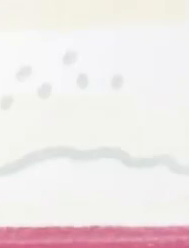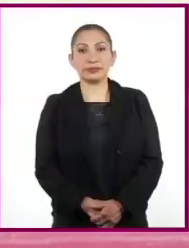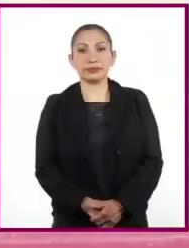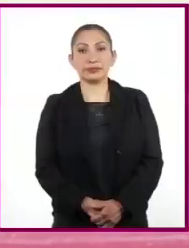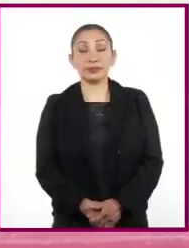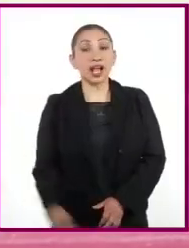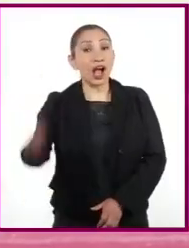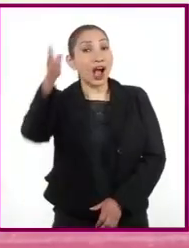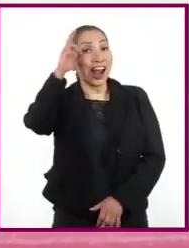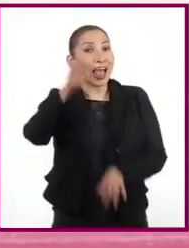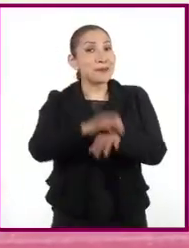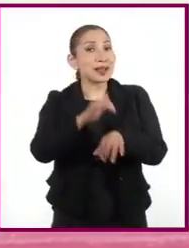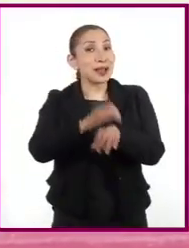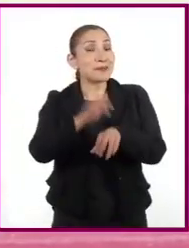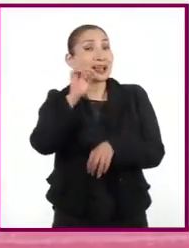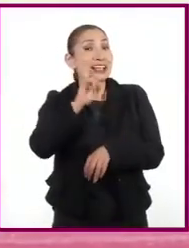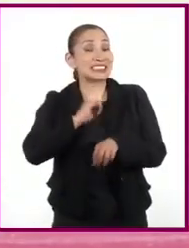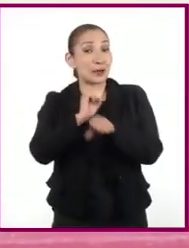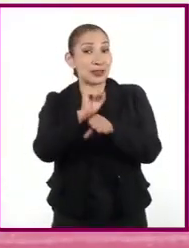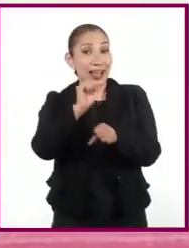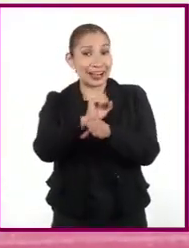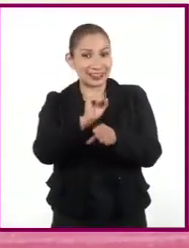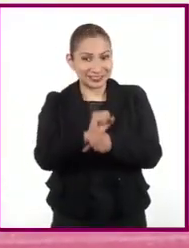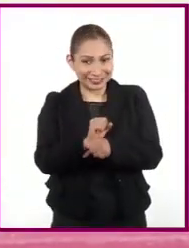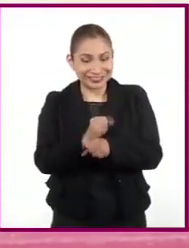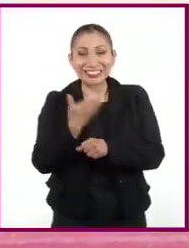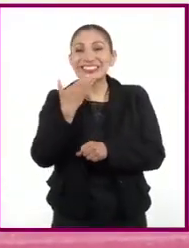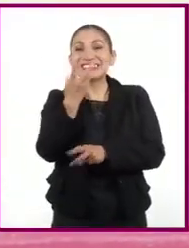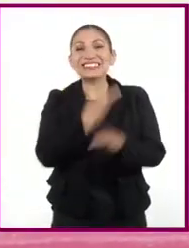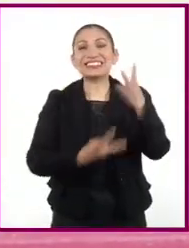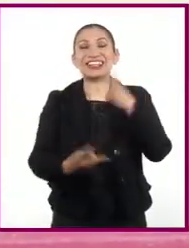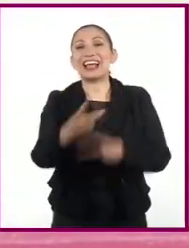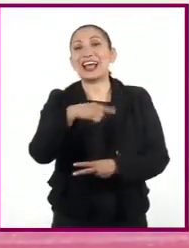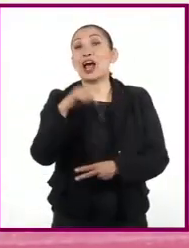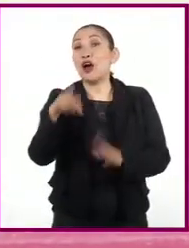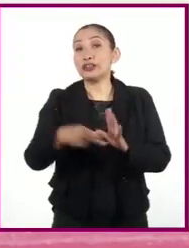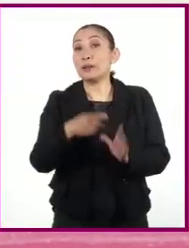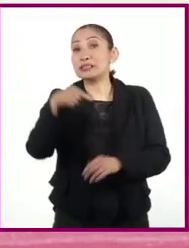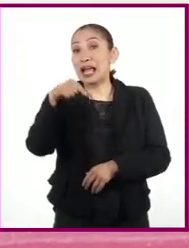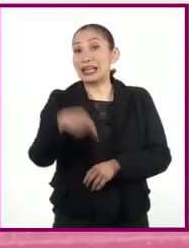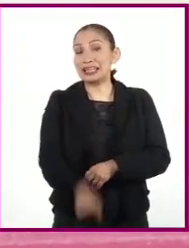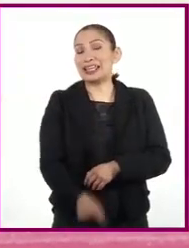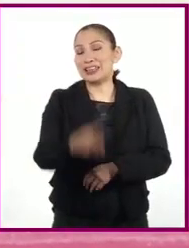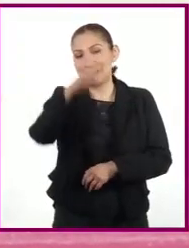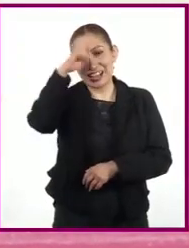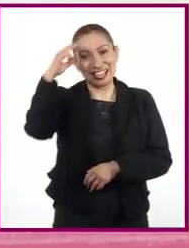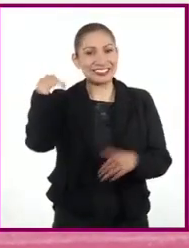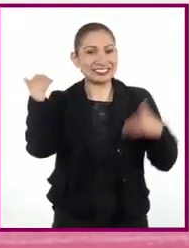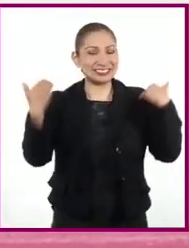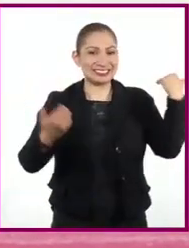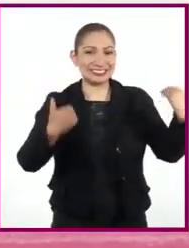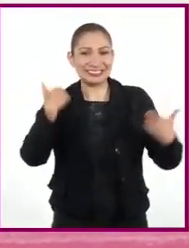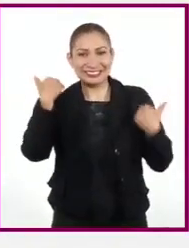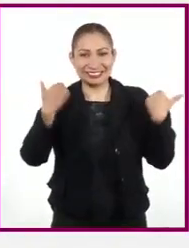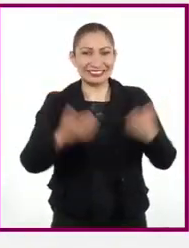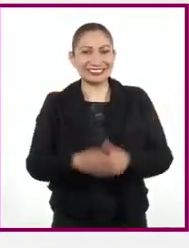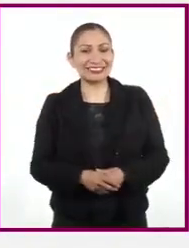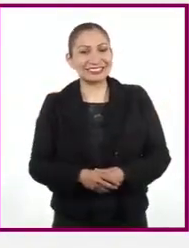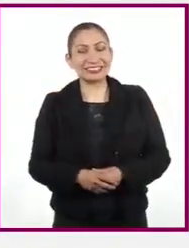¿Qué tal amigos y amigas de Secundaria? Les damos la bienvenida a un programa más de verano divertido.